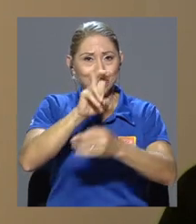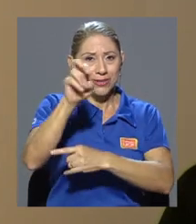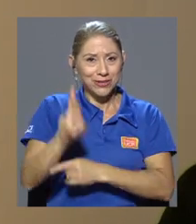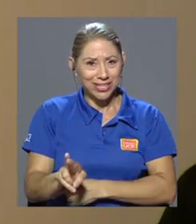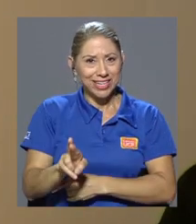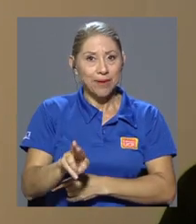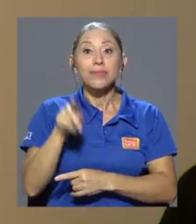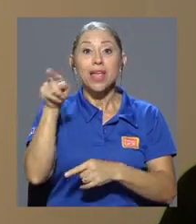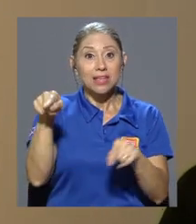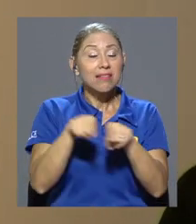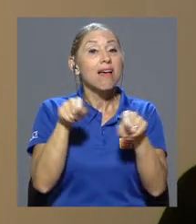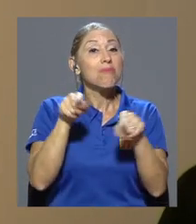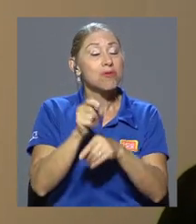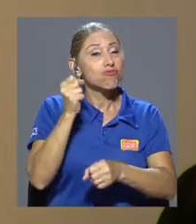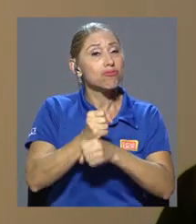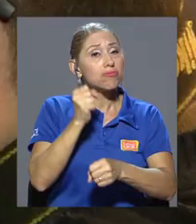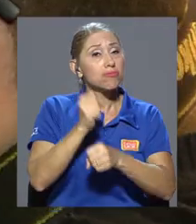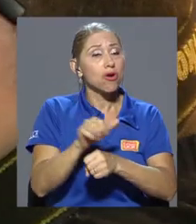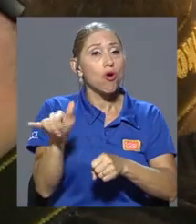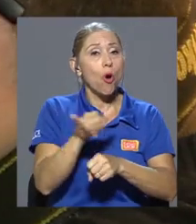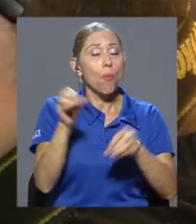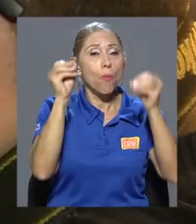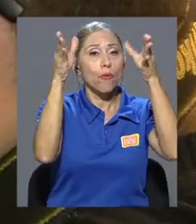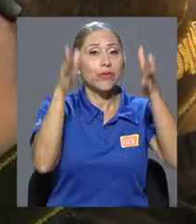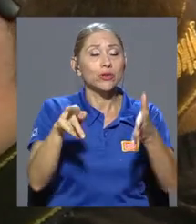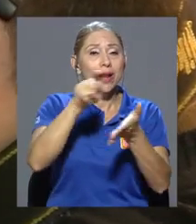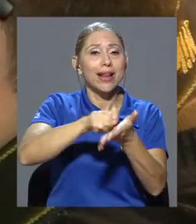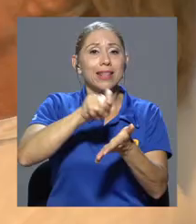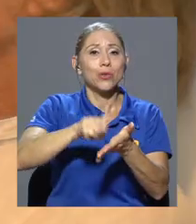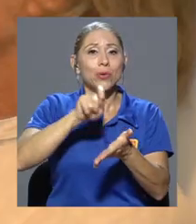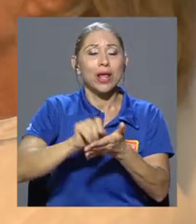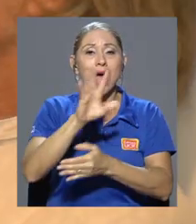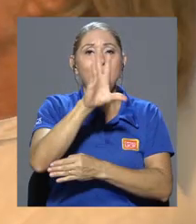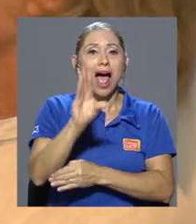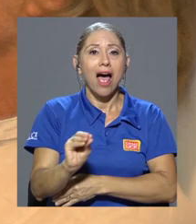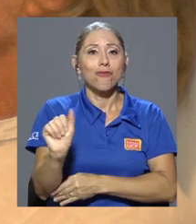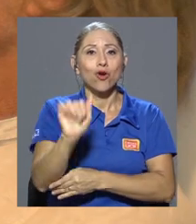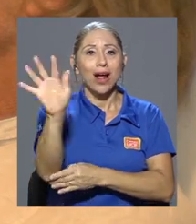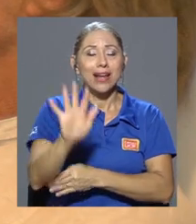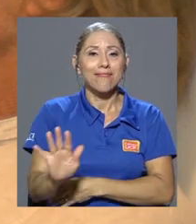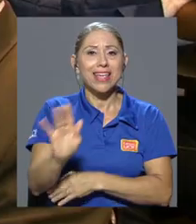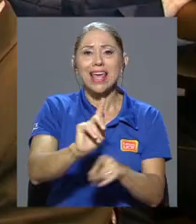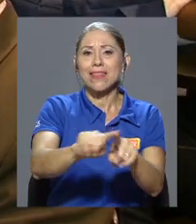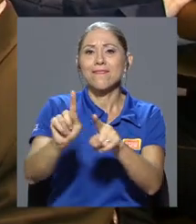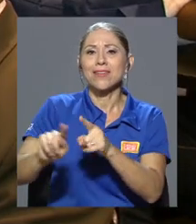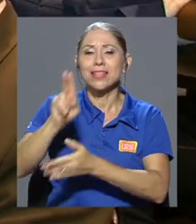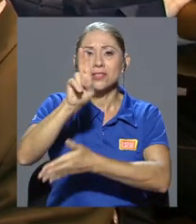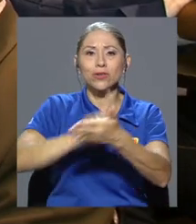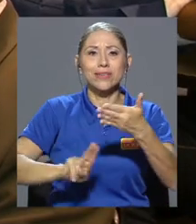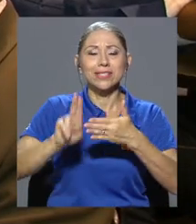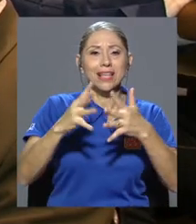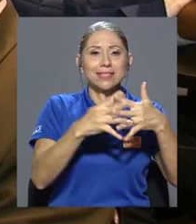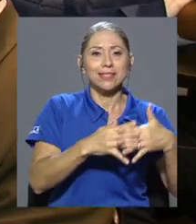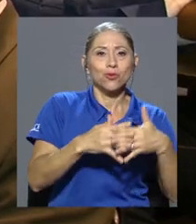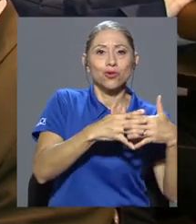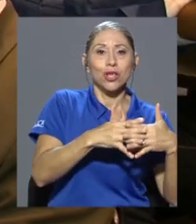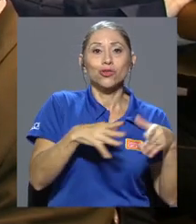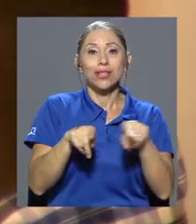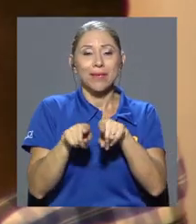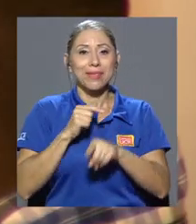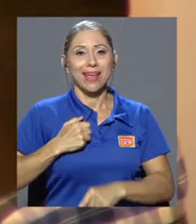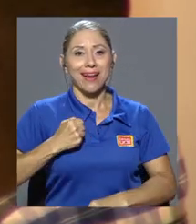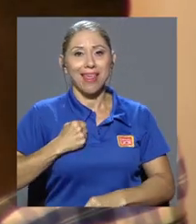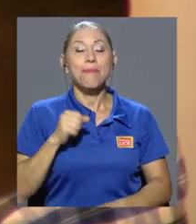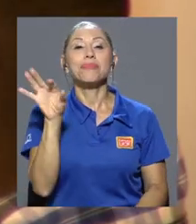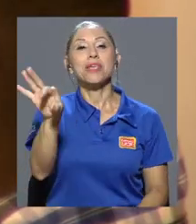Rica, ha destacado también como profesora de literatura afrocaribeña en universidades de los Estados Unidos y Canadá y ha